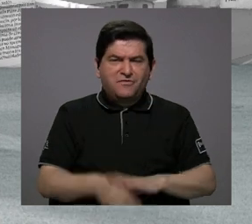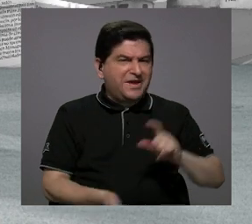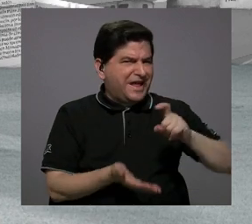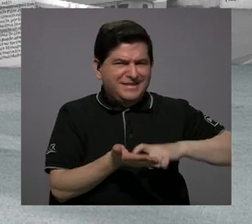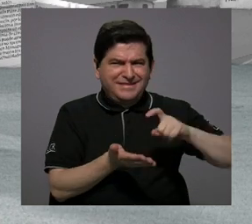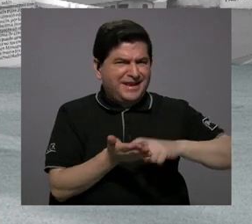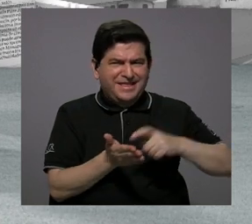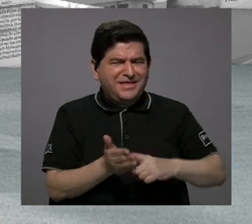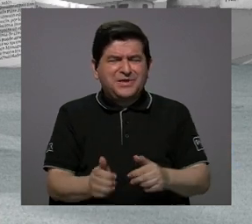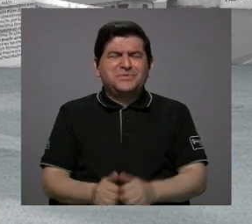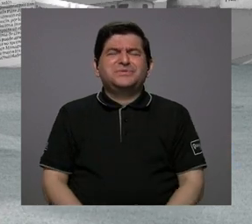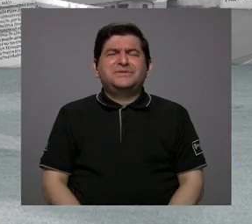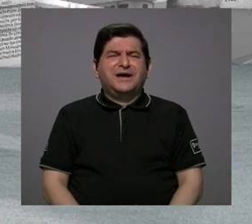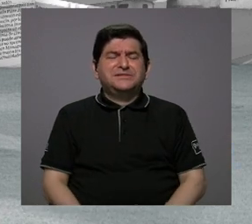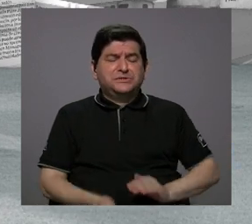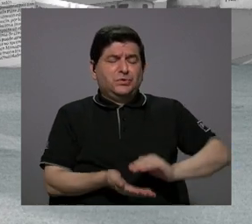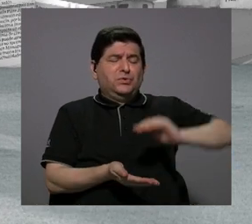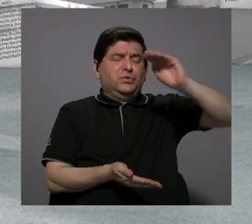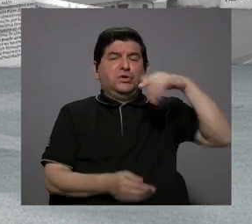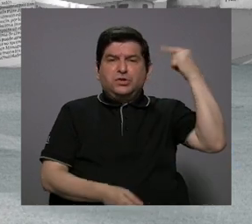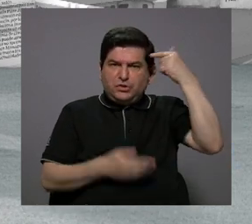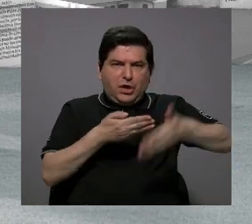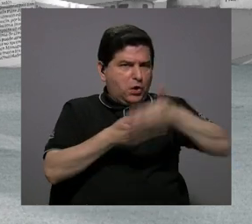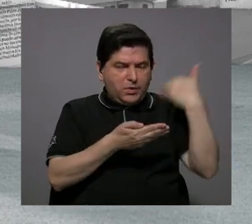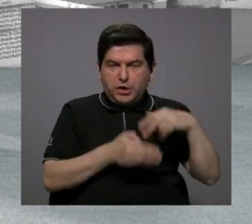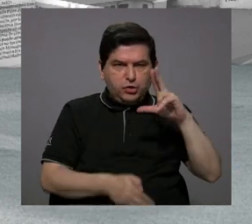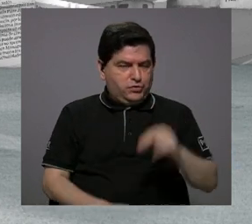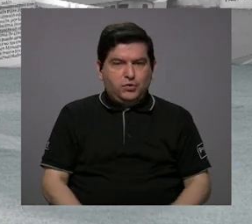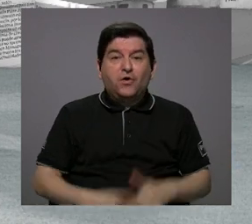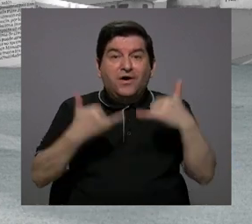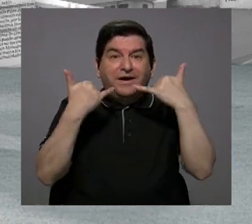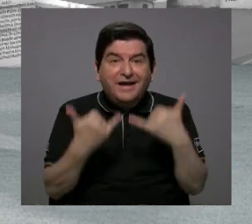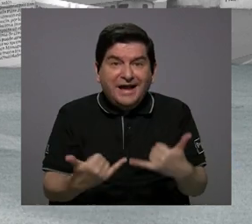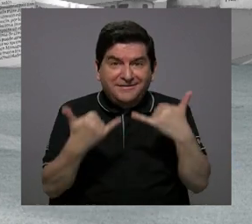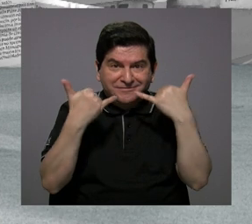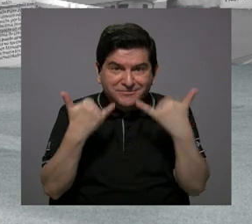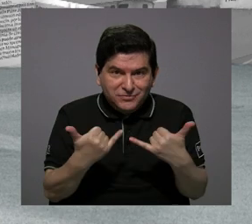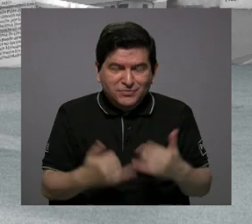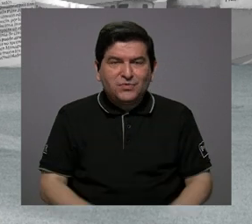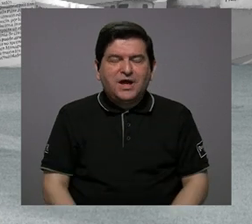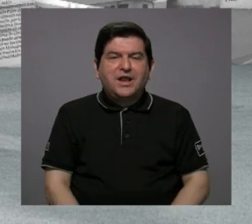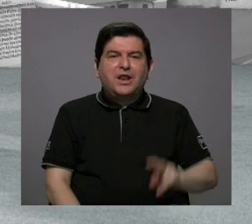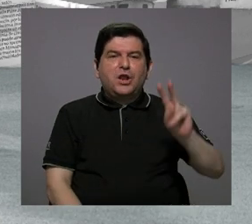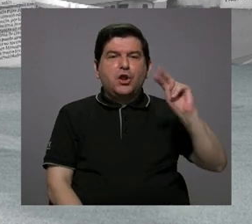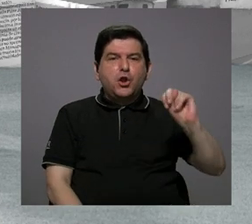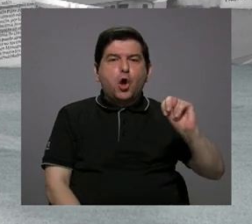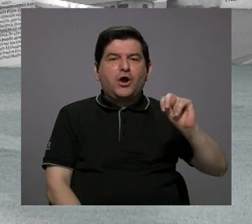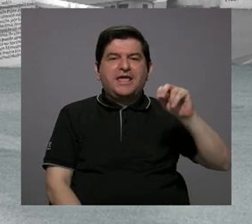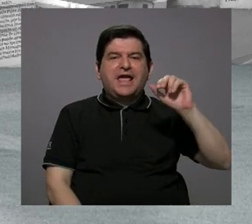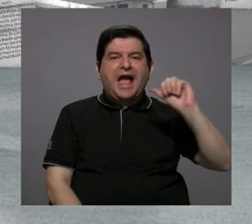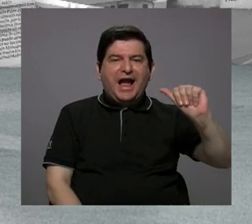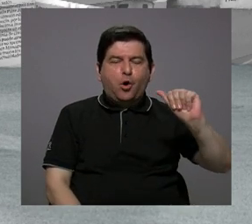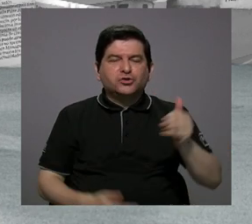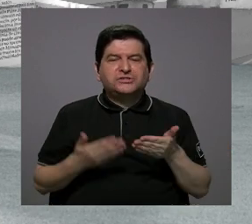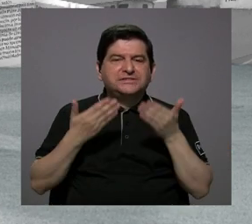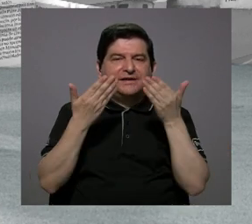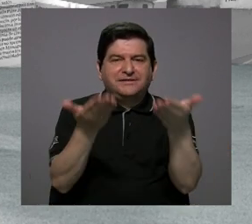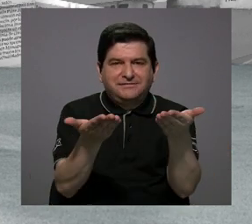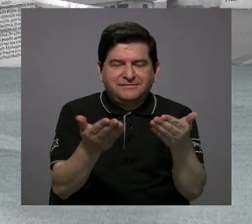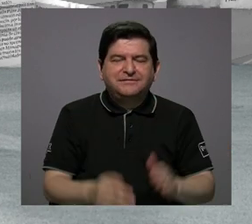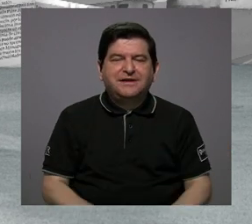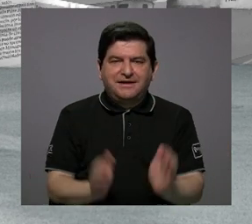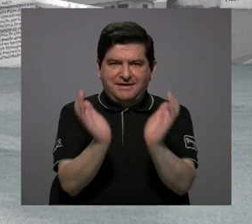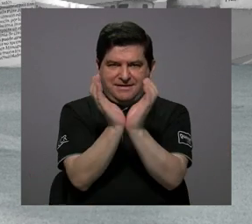deudas acumuladas de gobiernos anteriores, estamos hablando de lo que actualmente don Novia Costa no le ha trasladado a la caja.